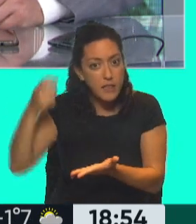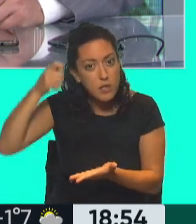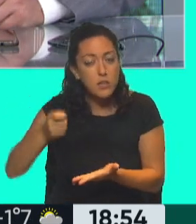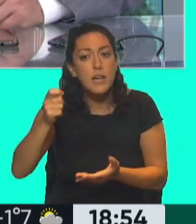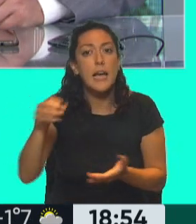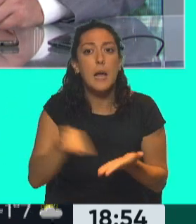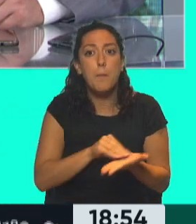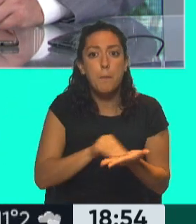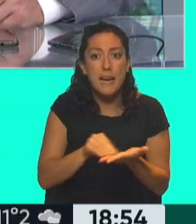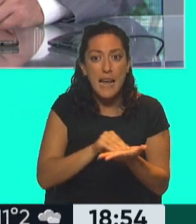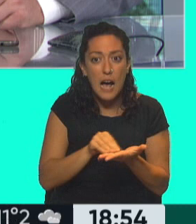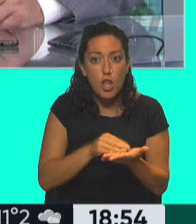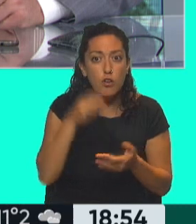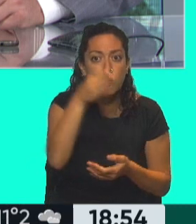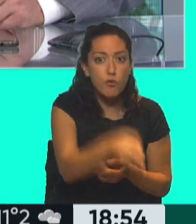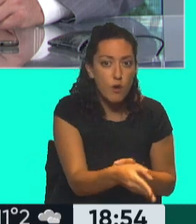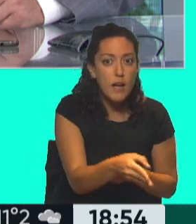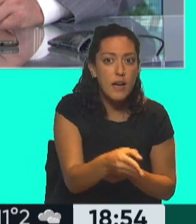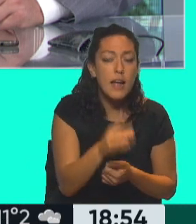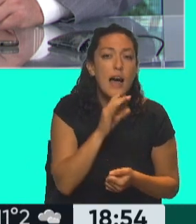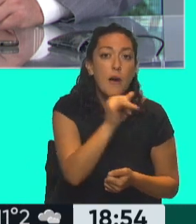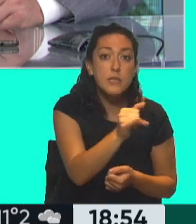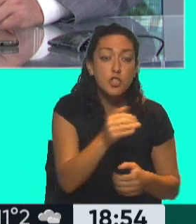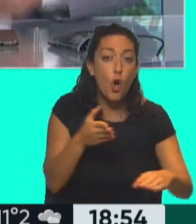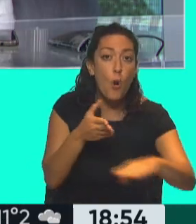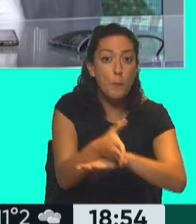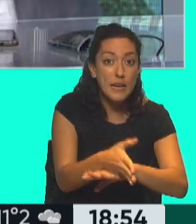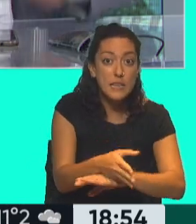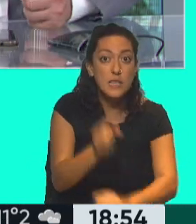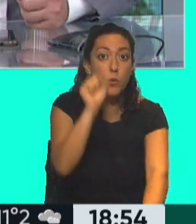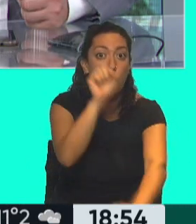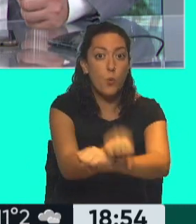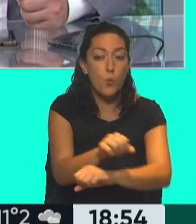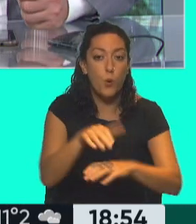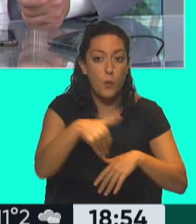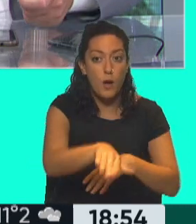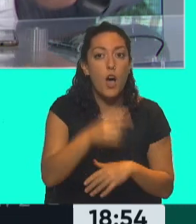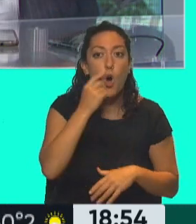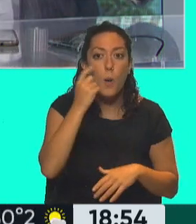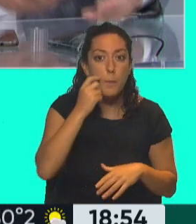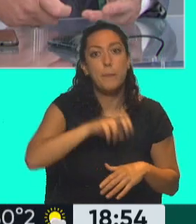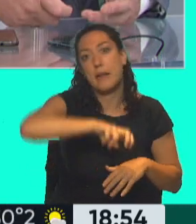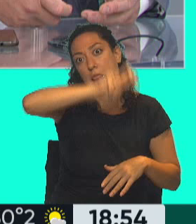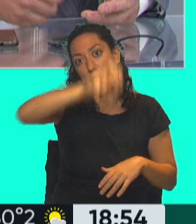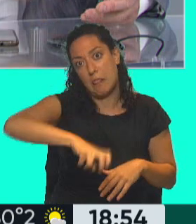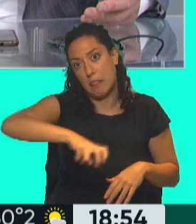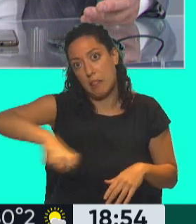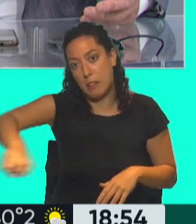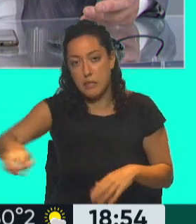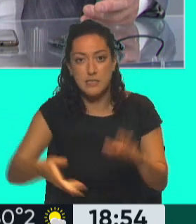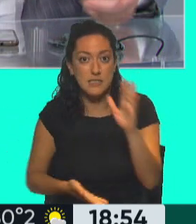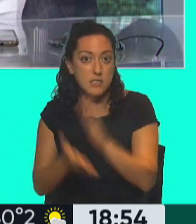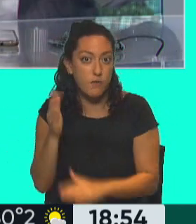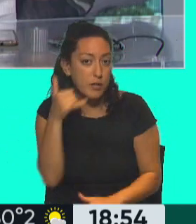fue hasta la tribuna y le avisó que había un operativo para detenerlo. Oettinger se bajó de paravalancha, salió de la tribuna,